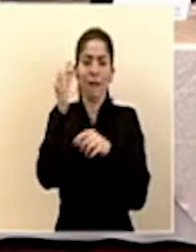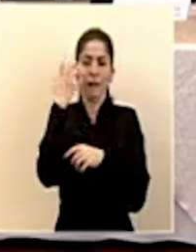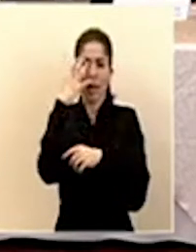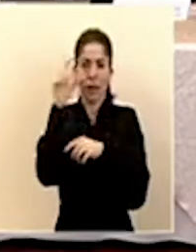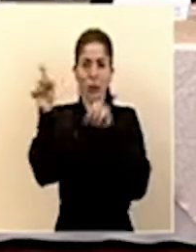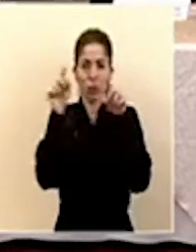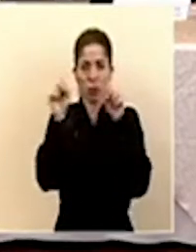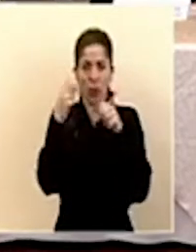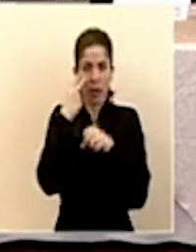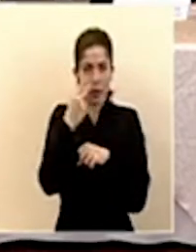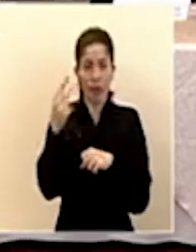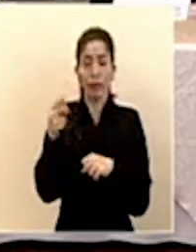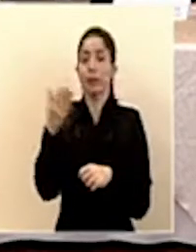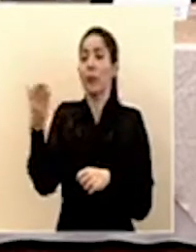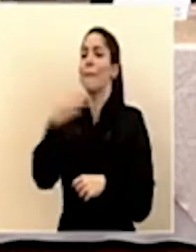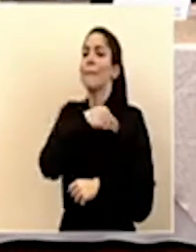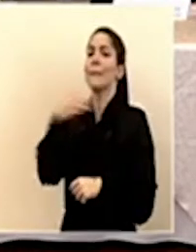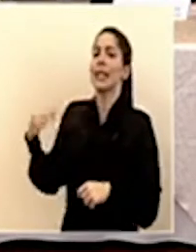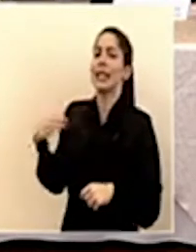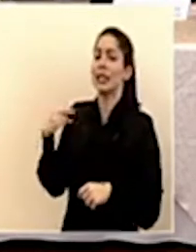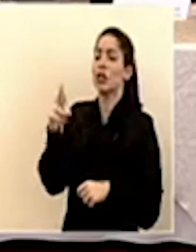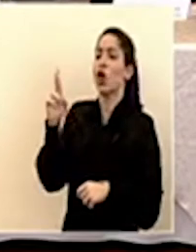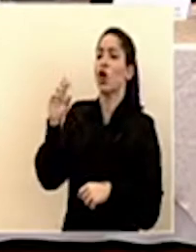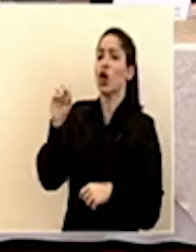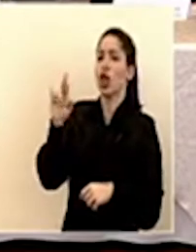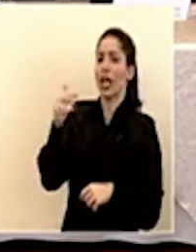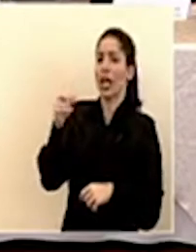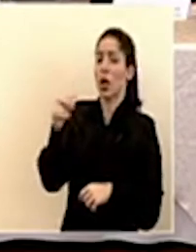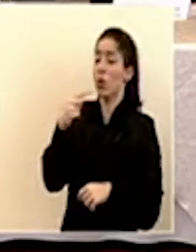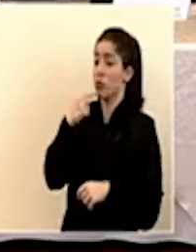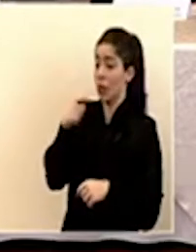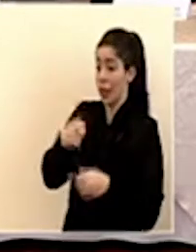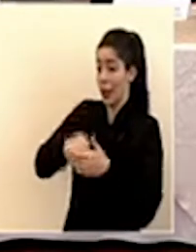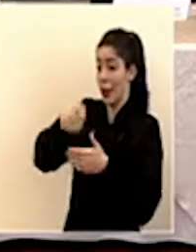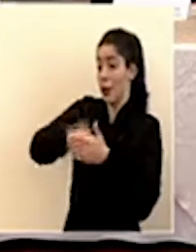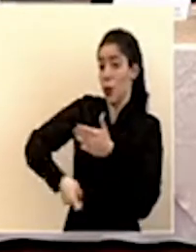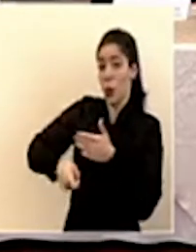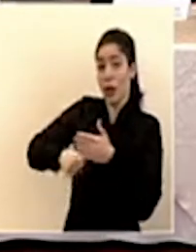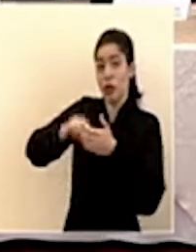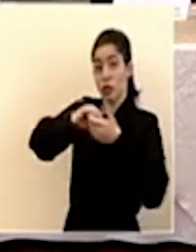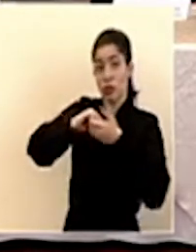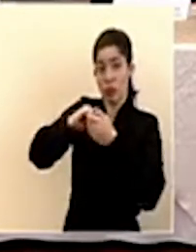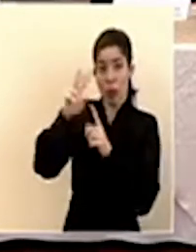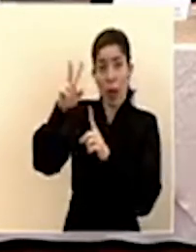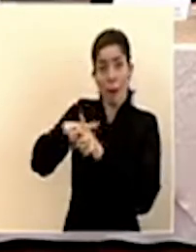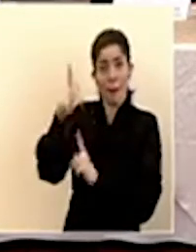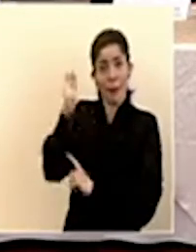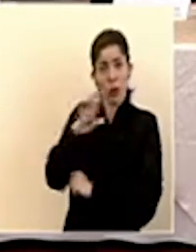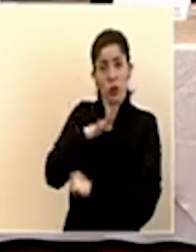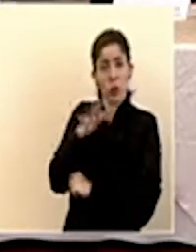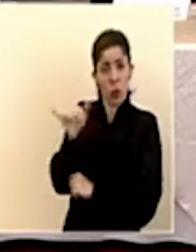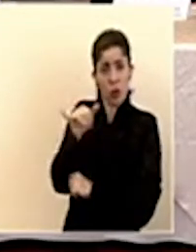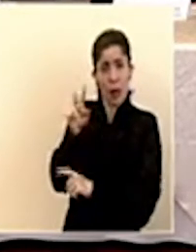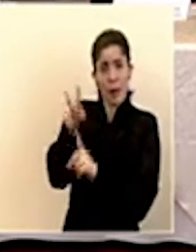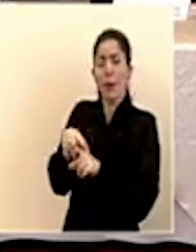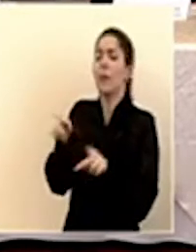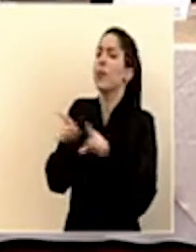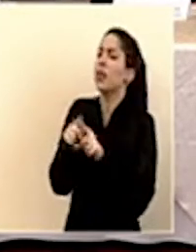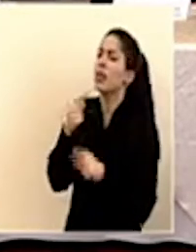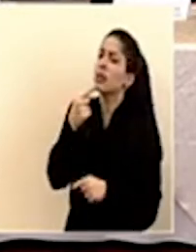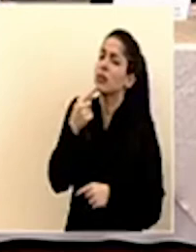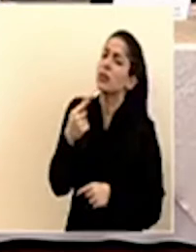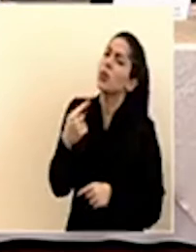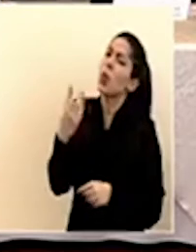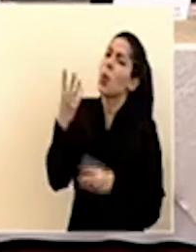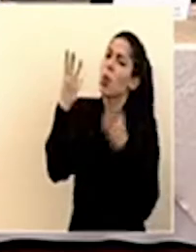don Rodrigo Chávez, nos preguntan si el impuesto solidario también aplicará a las pensiones de lujo y también nos preguntan cuánto se